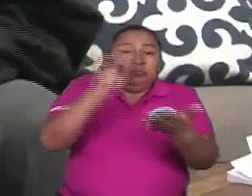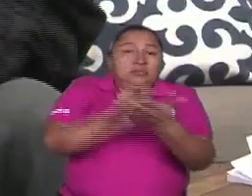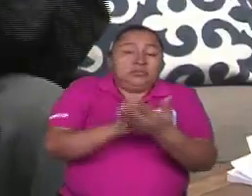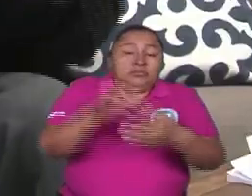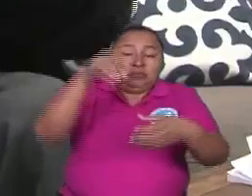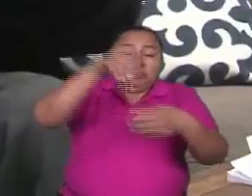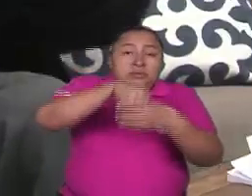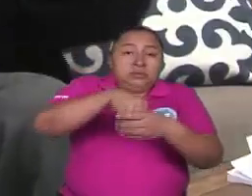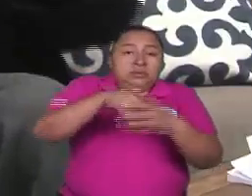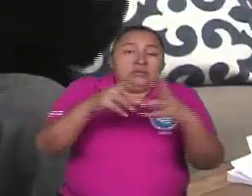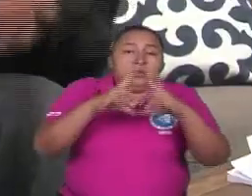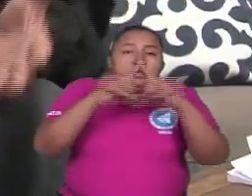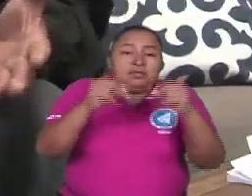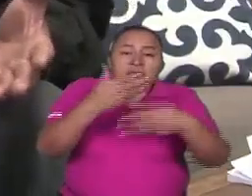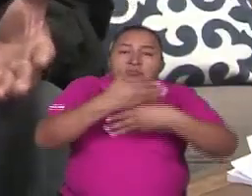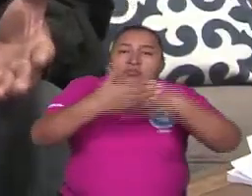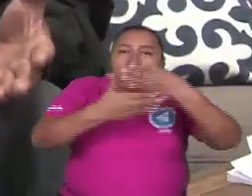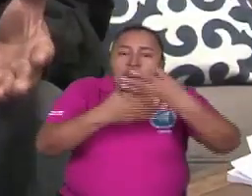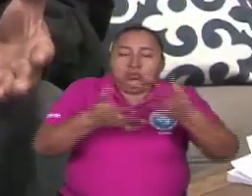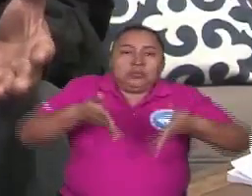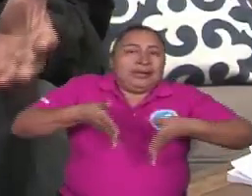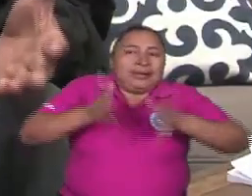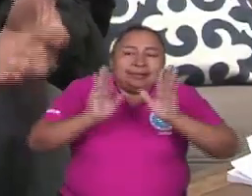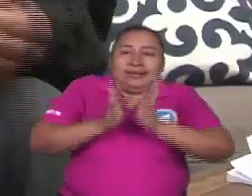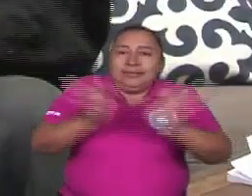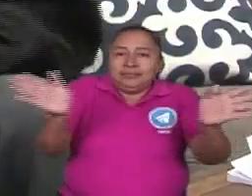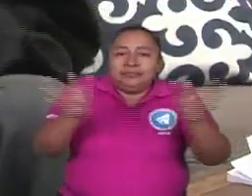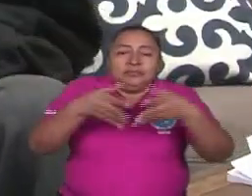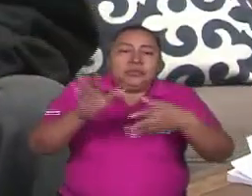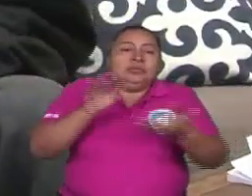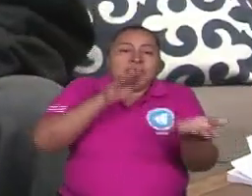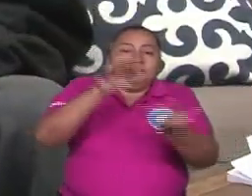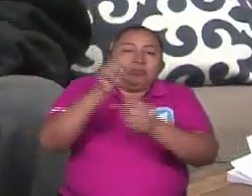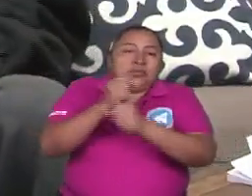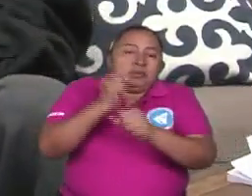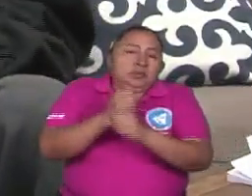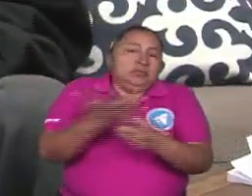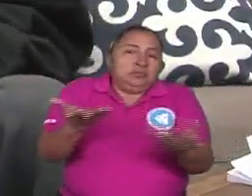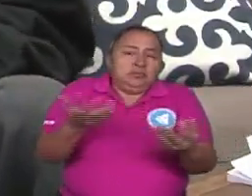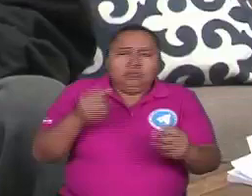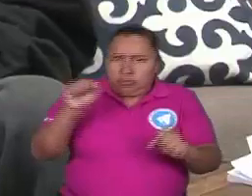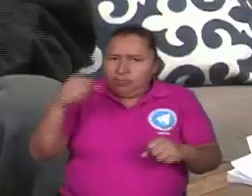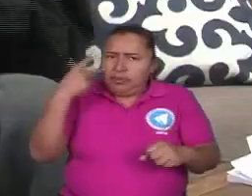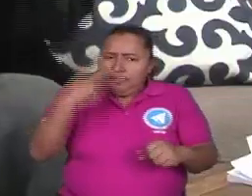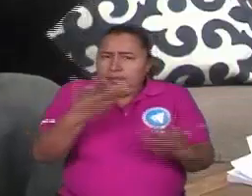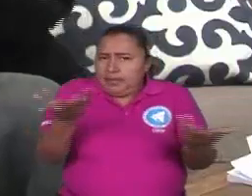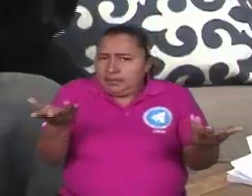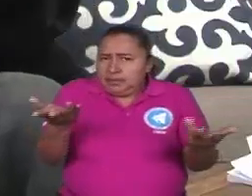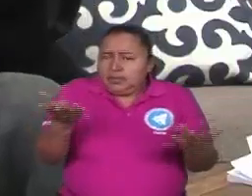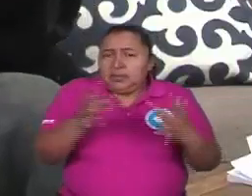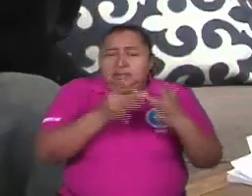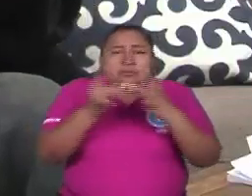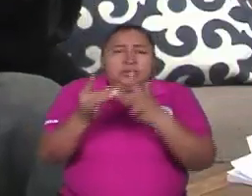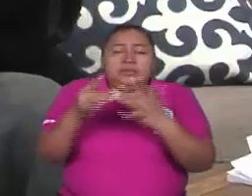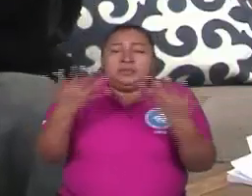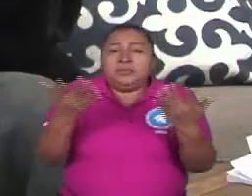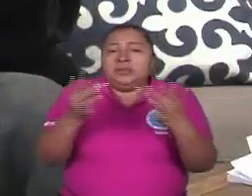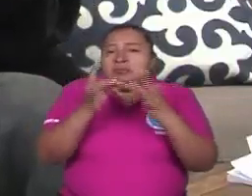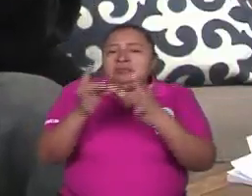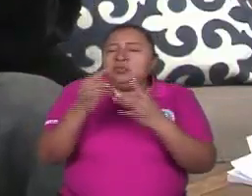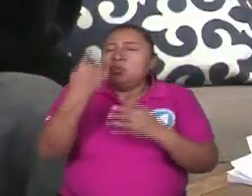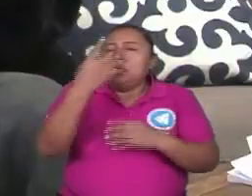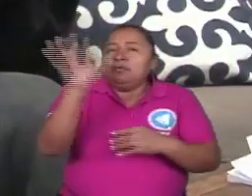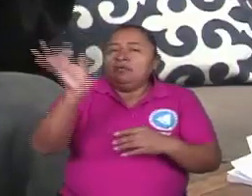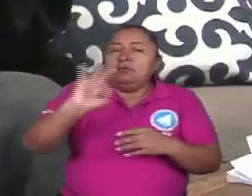desde el punto de vista de infraestructura vial y productiva, pues vos te das cuenta, y sobre todo que es un